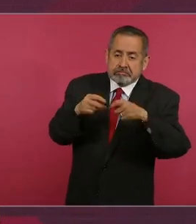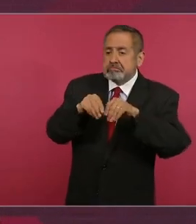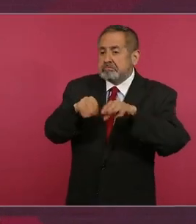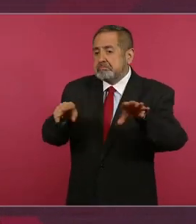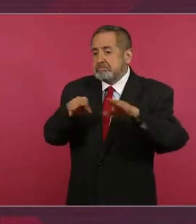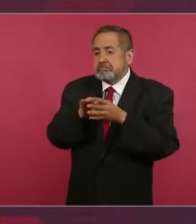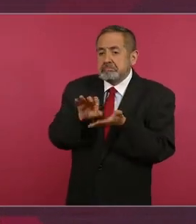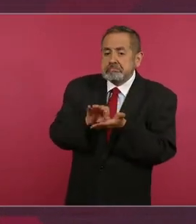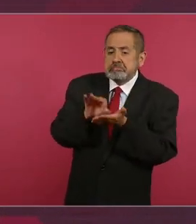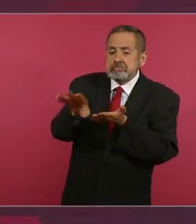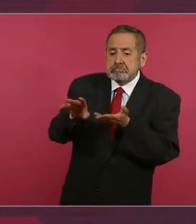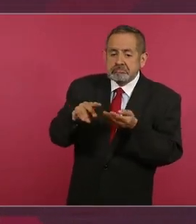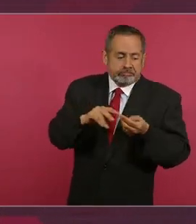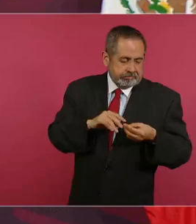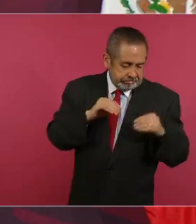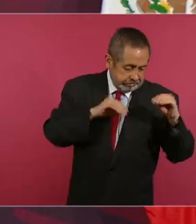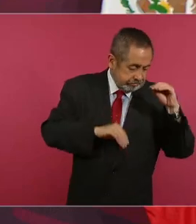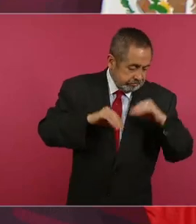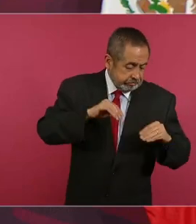la distorsión.